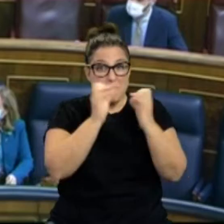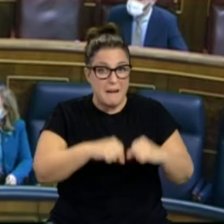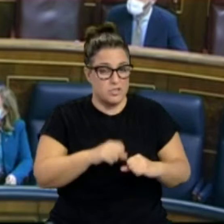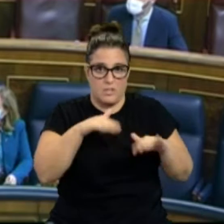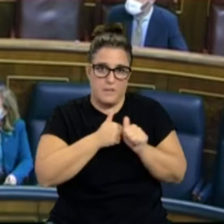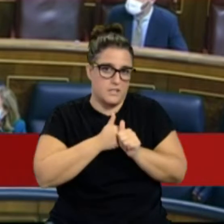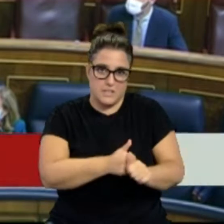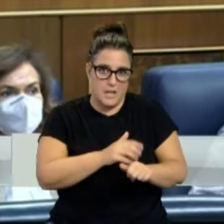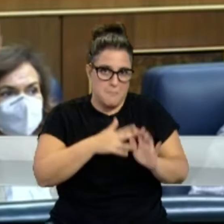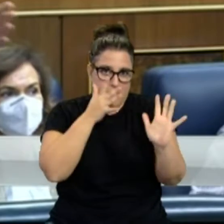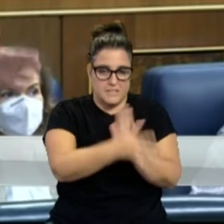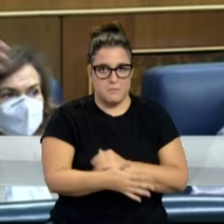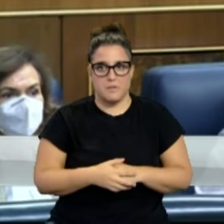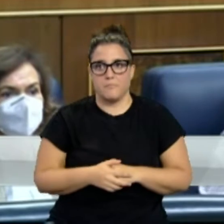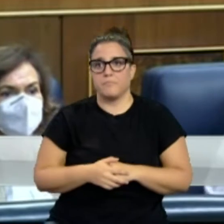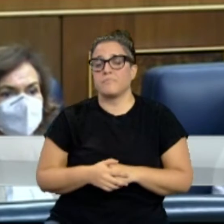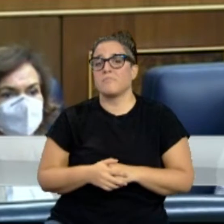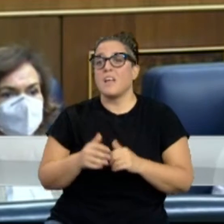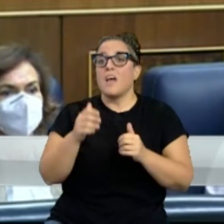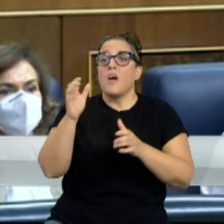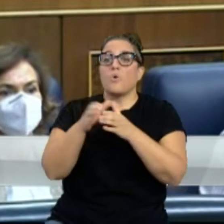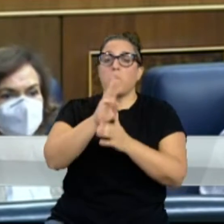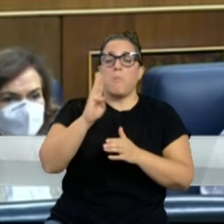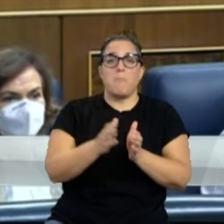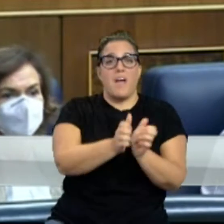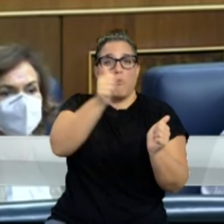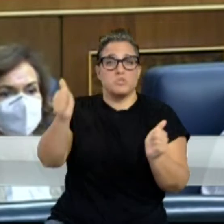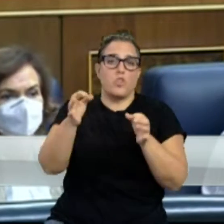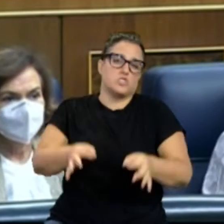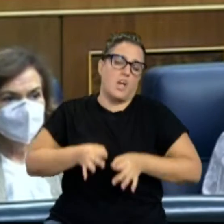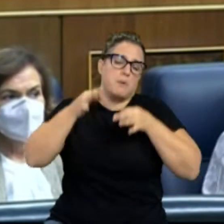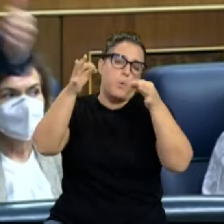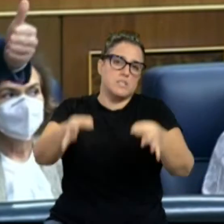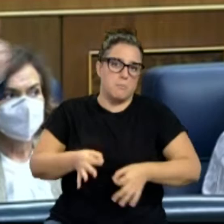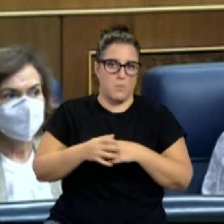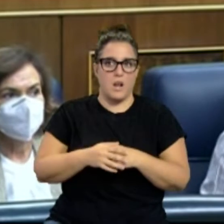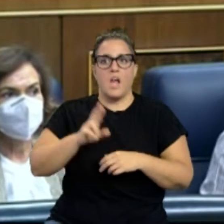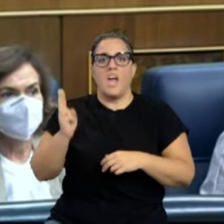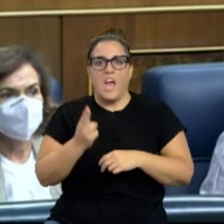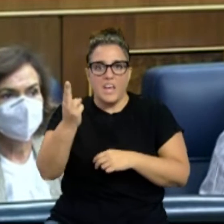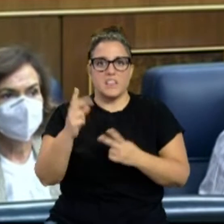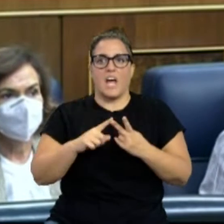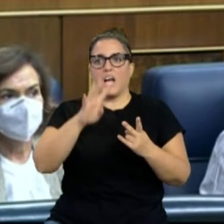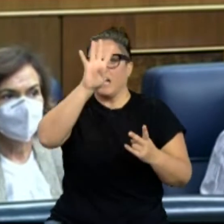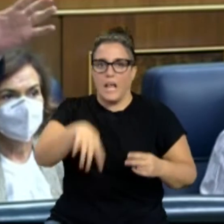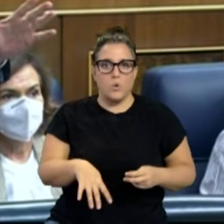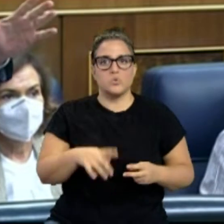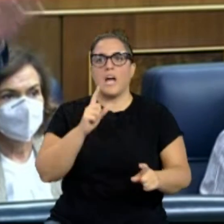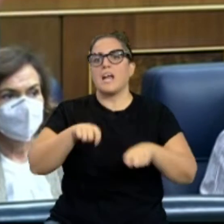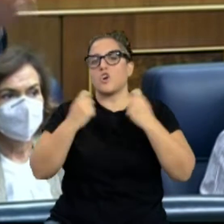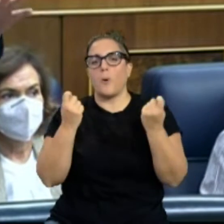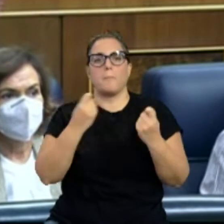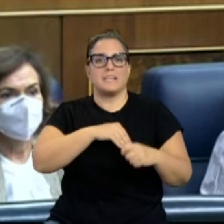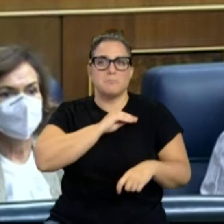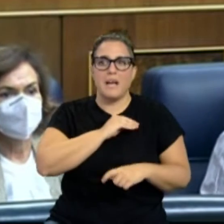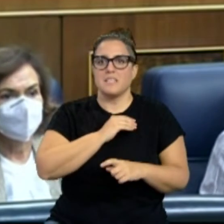El libro viejo del Partido Popular cuando está la oposición. ETA, Cataluña, rompemos España y vamos en contra del español en Cataluña.